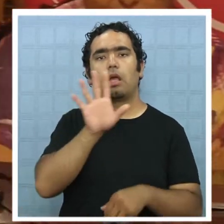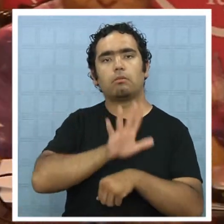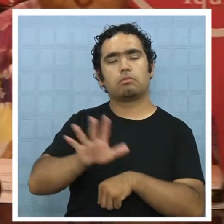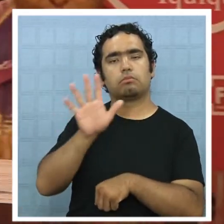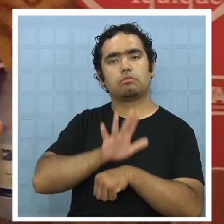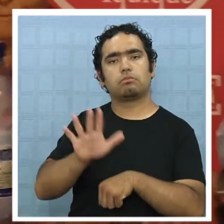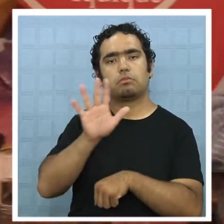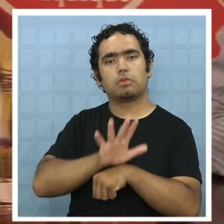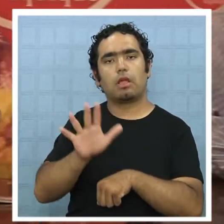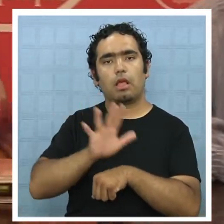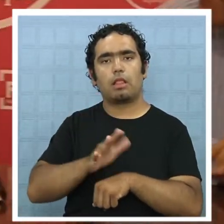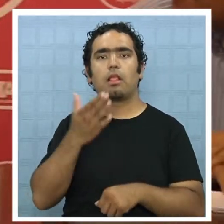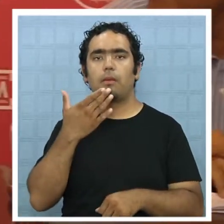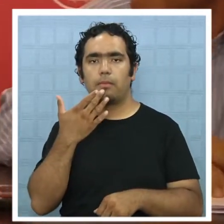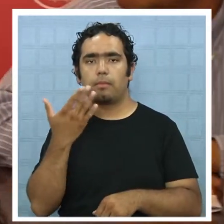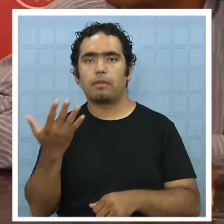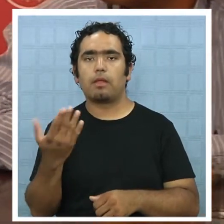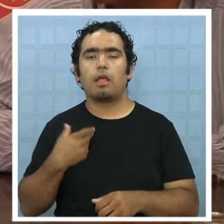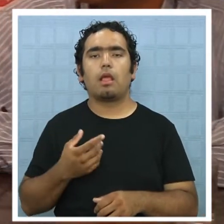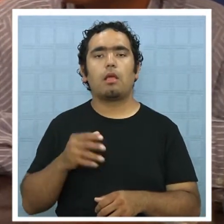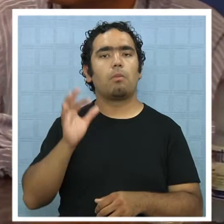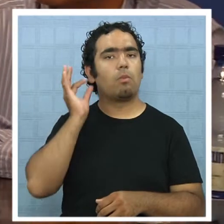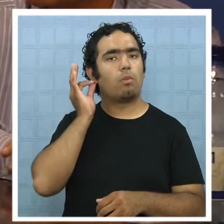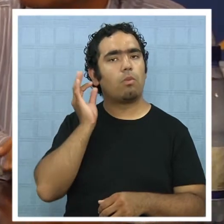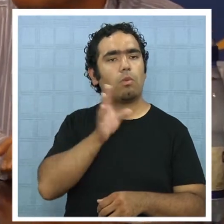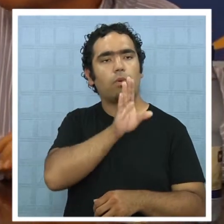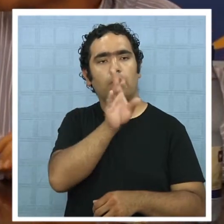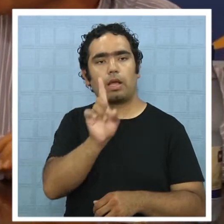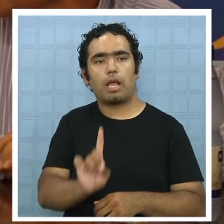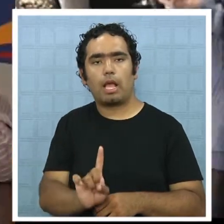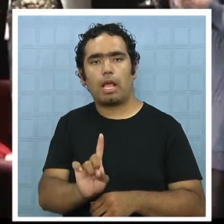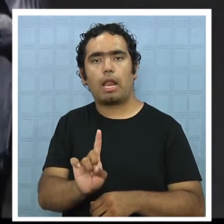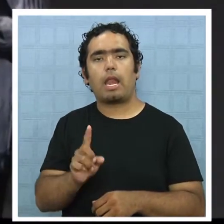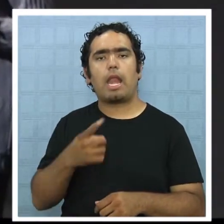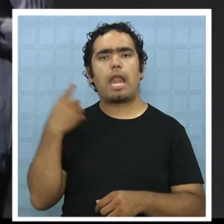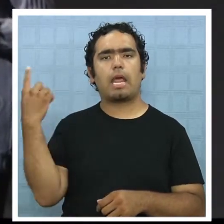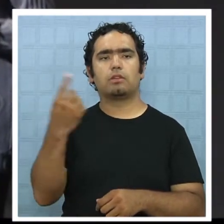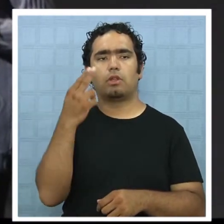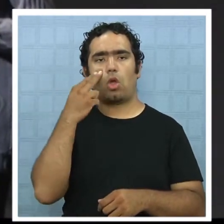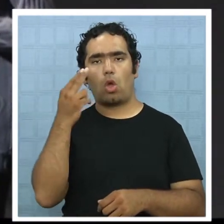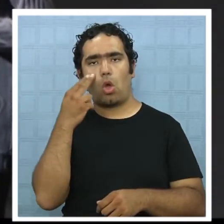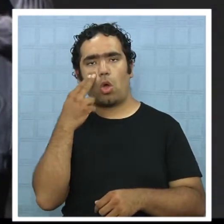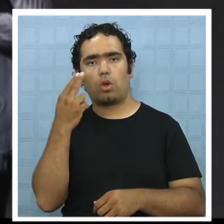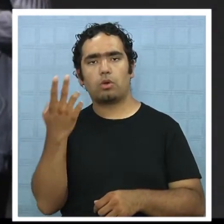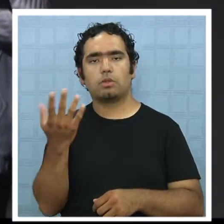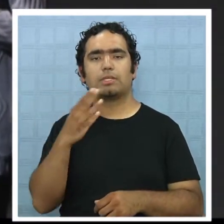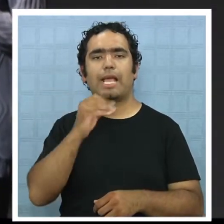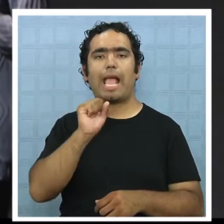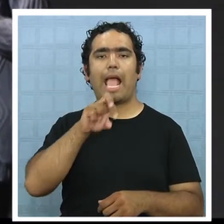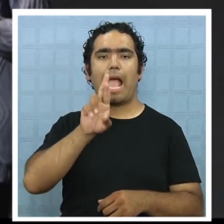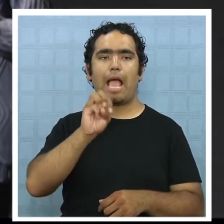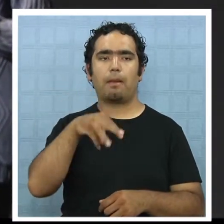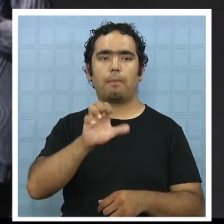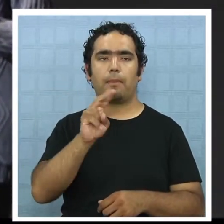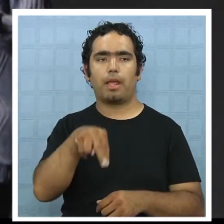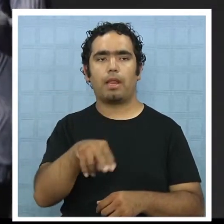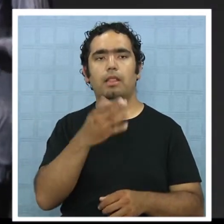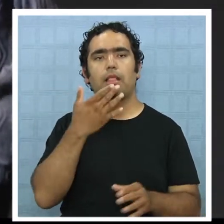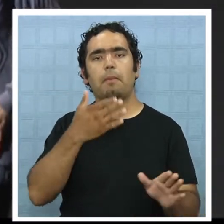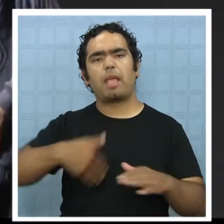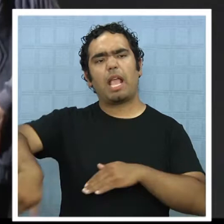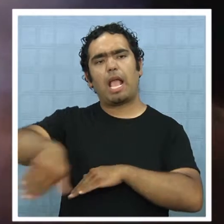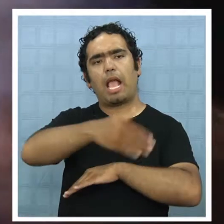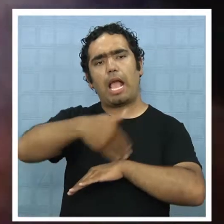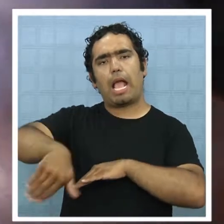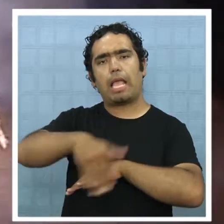presentará la obra Mi Marilyn Monroe, interpretada por la legendaria actriz nacional Carmen Barros. A ello se suma el